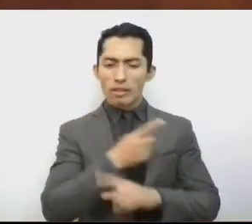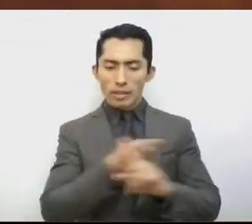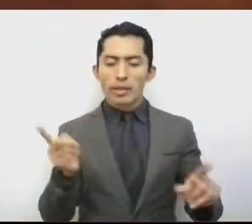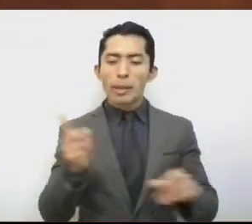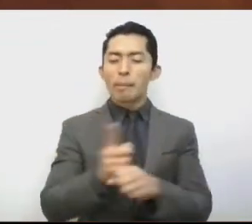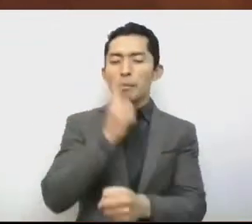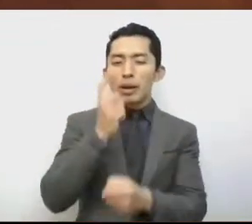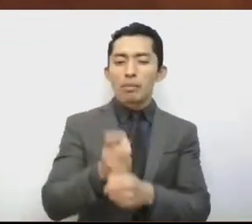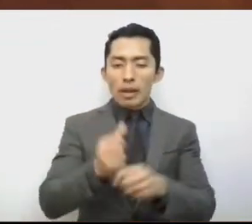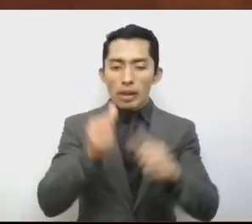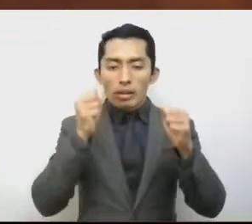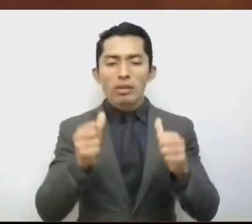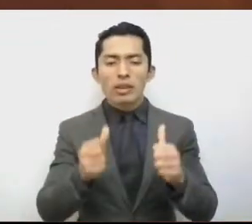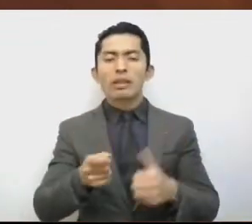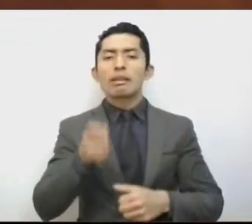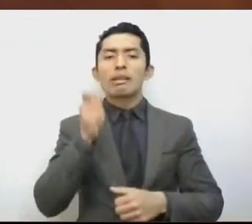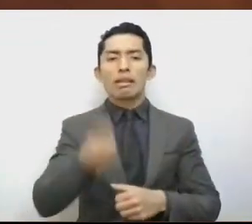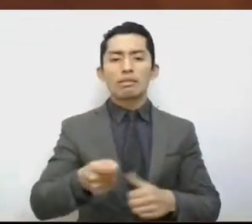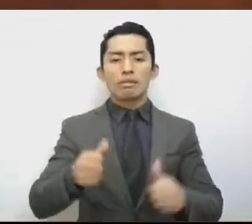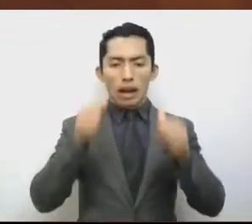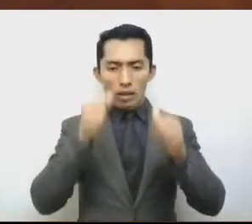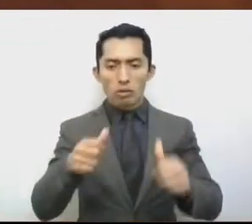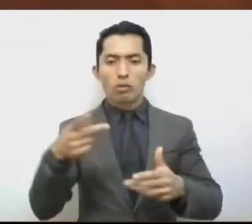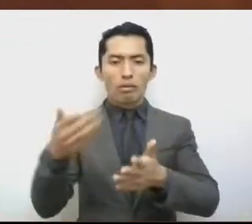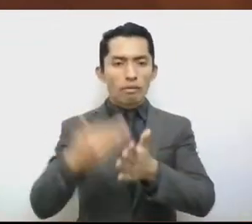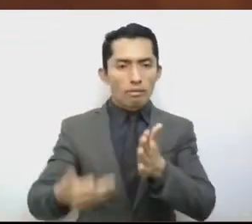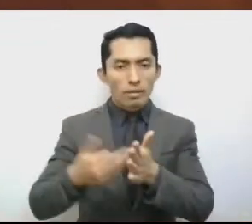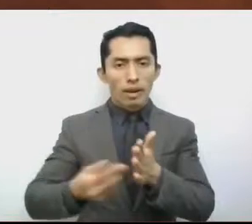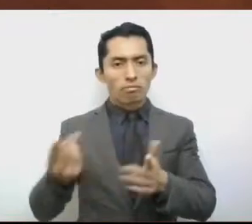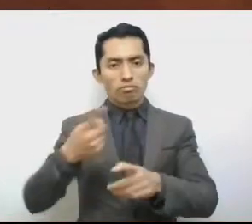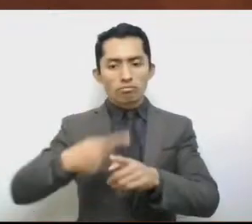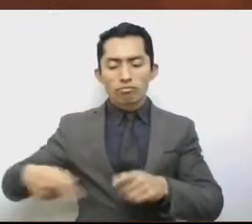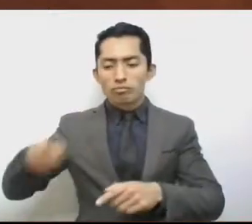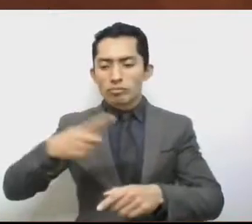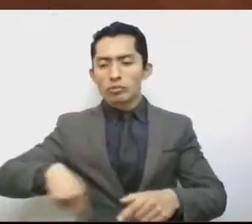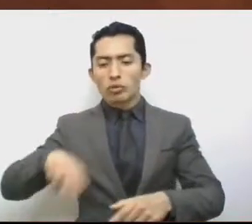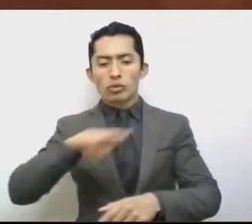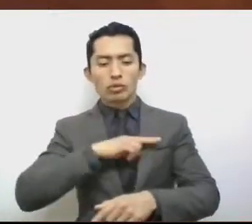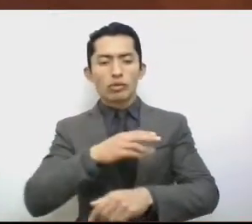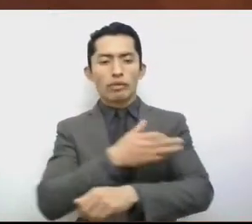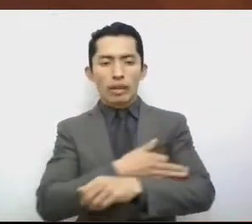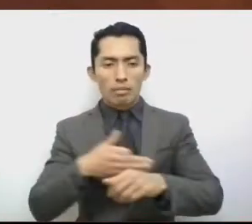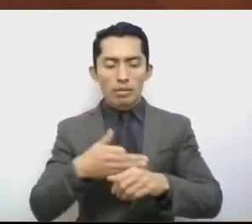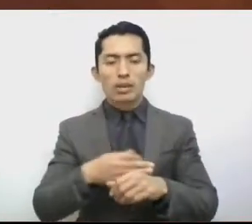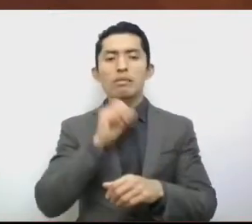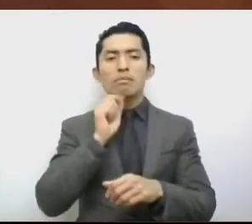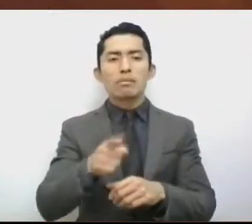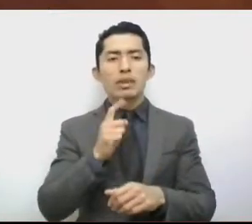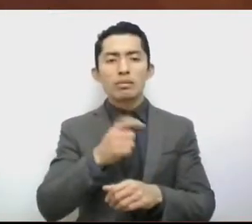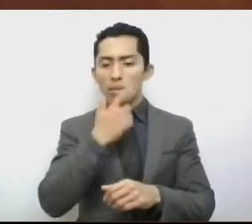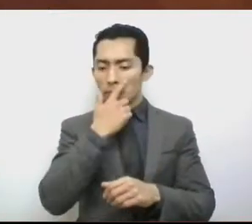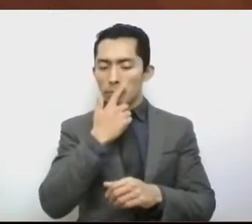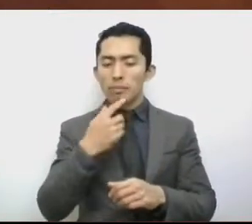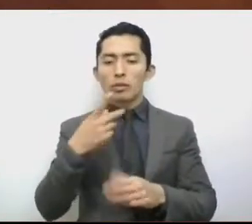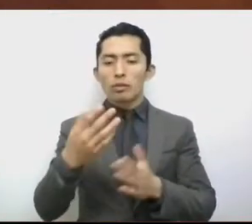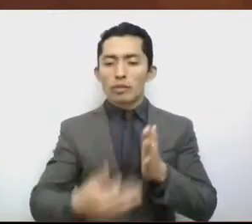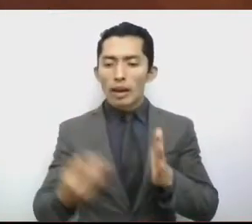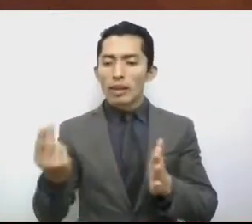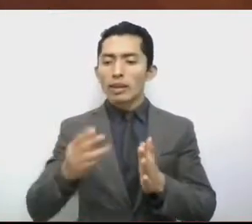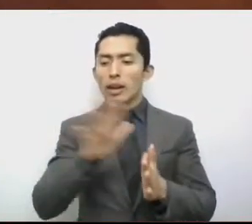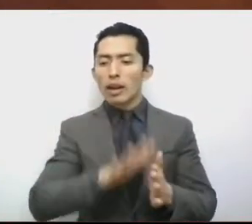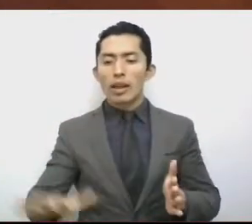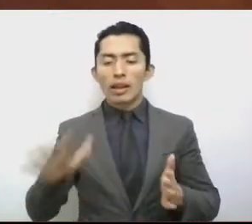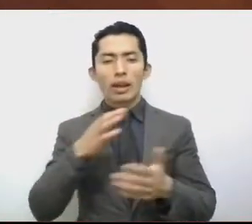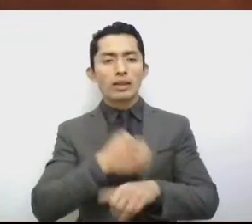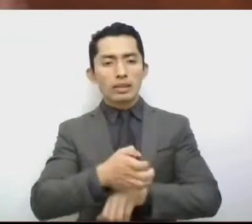intereses de nuestras familias. Privilegiemos los intereses del Estado de México.